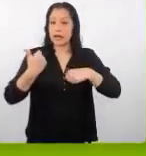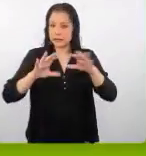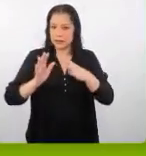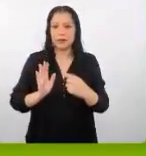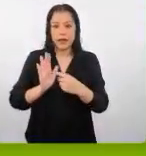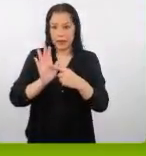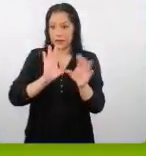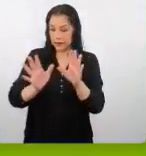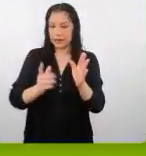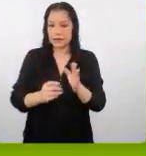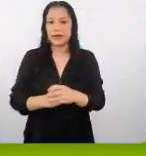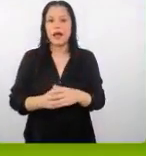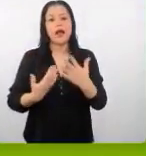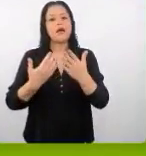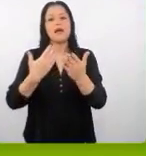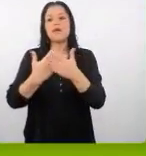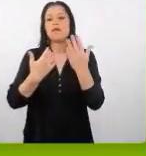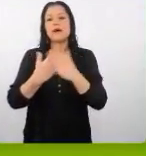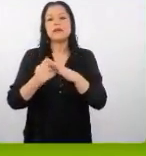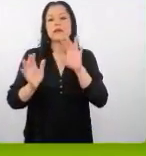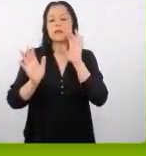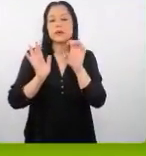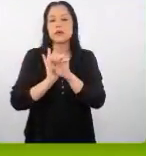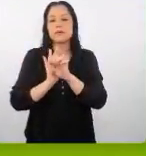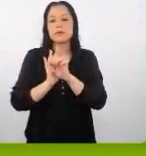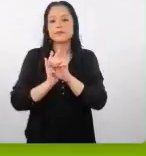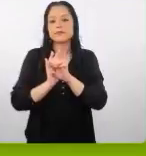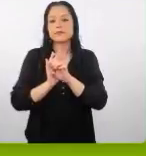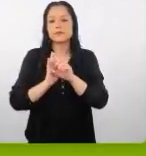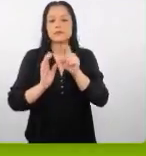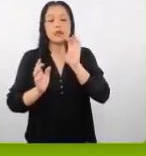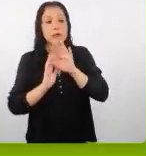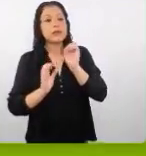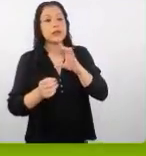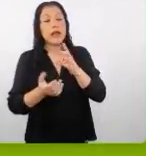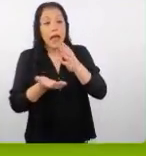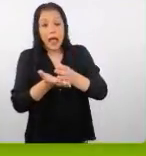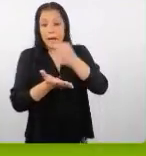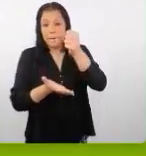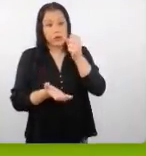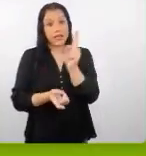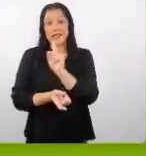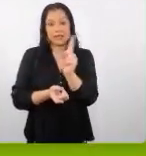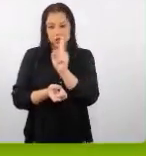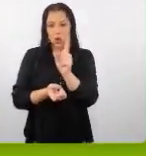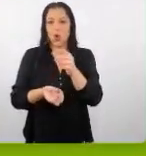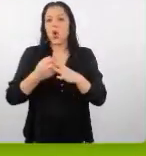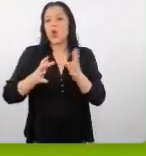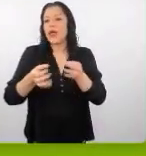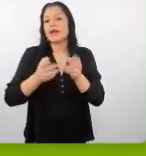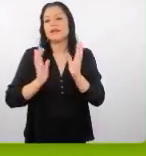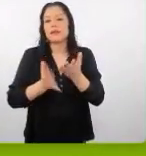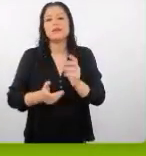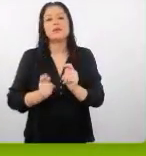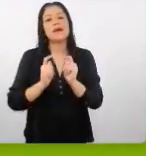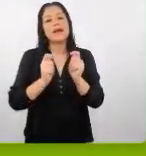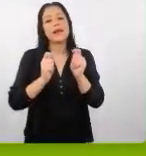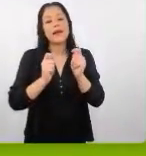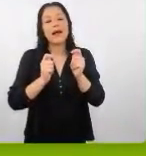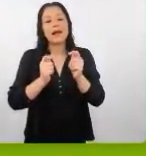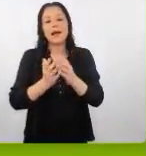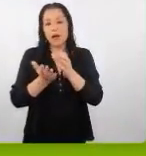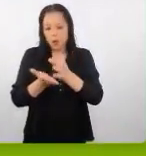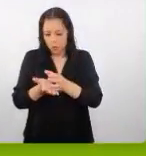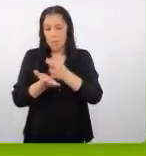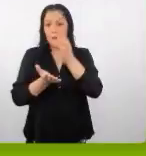algo tan sencillo como no lleven botellas de agua o de repente darle como pequeño regalito un botilitro